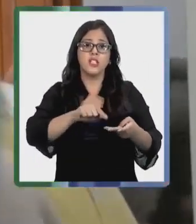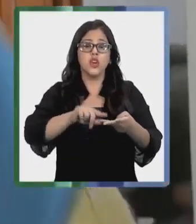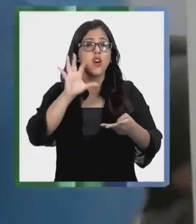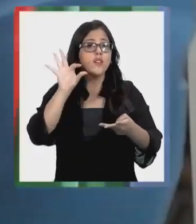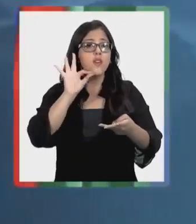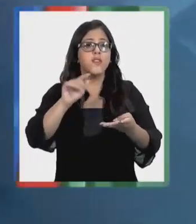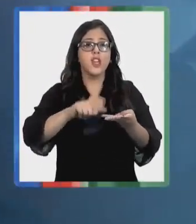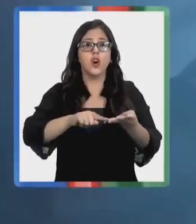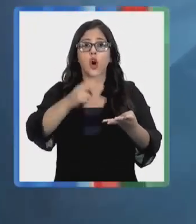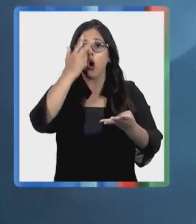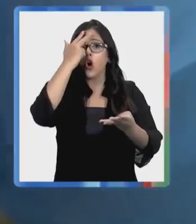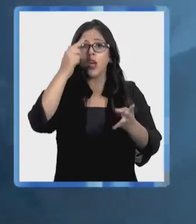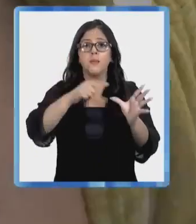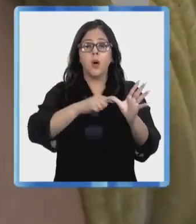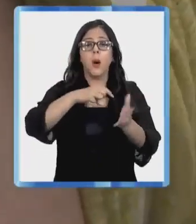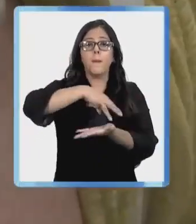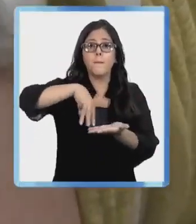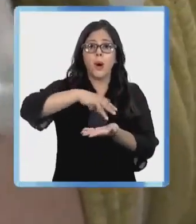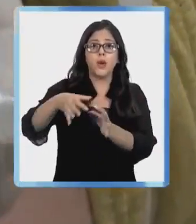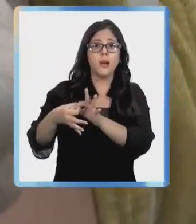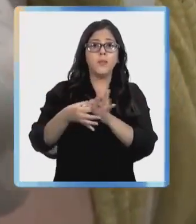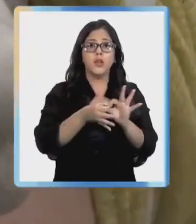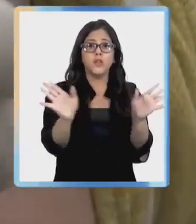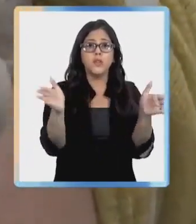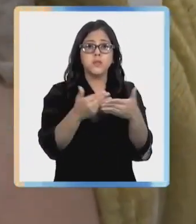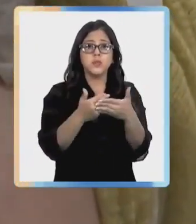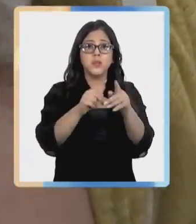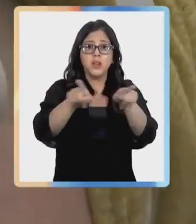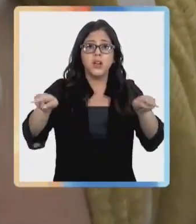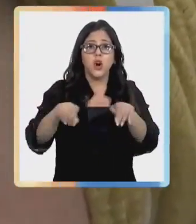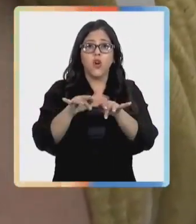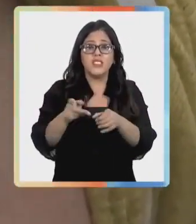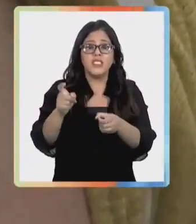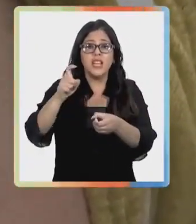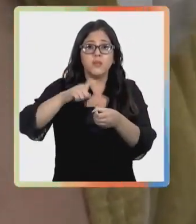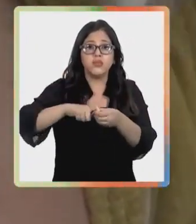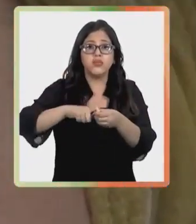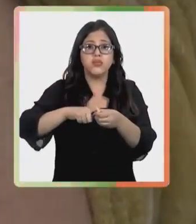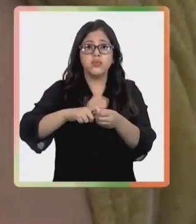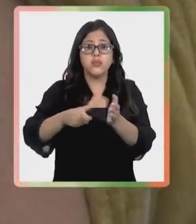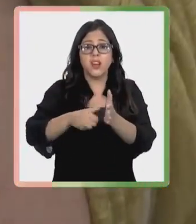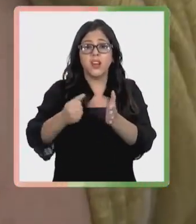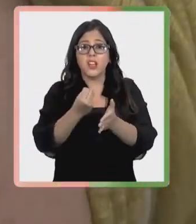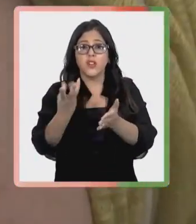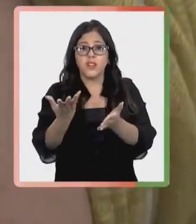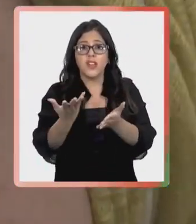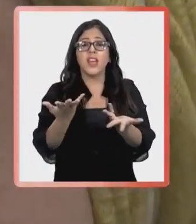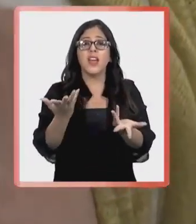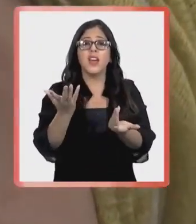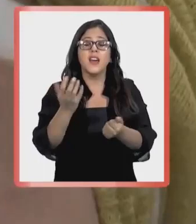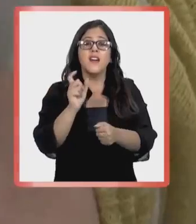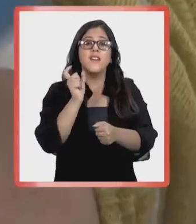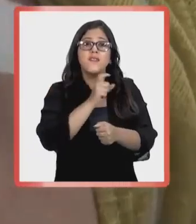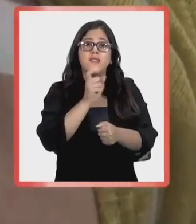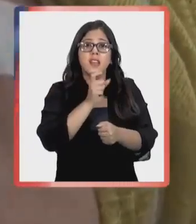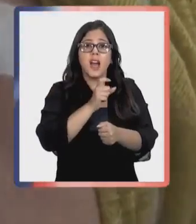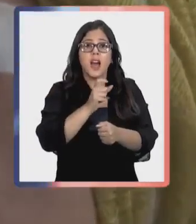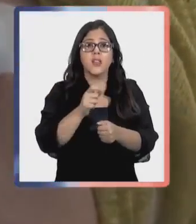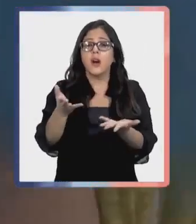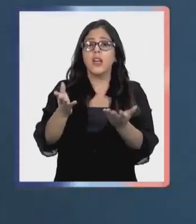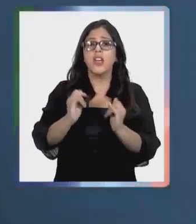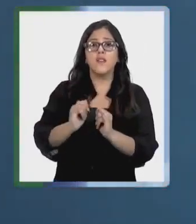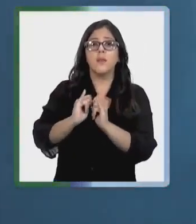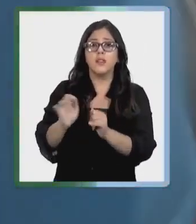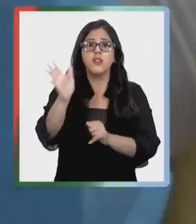Valparaíso, Bío Bío, Coquimbo y Maule. Debido al cierre del registro civil durante el feriado legal, el Ministerio de Salud no reportó